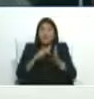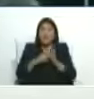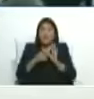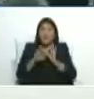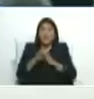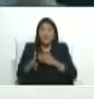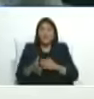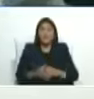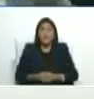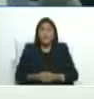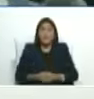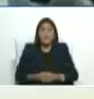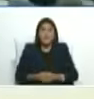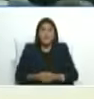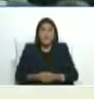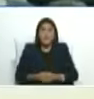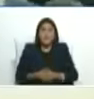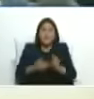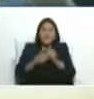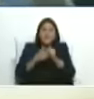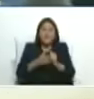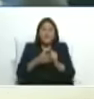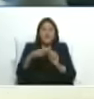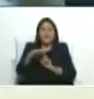esta coyuntura esta situación